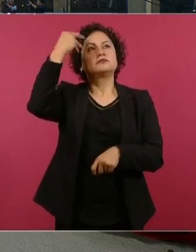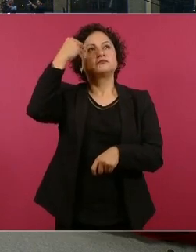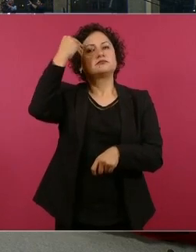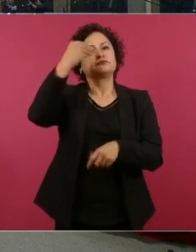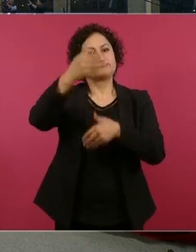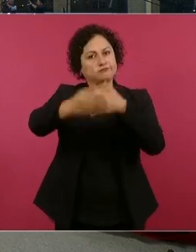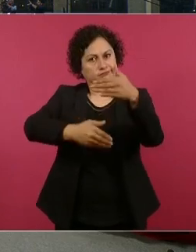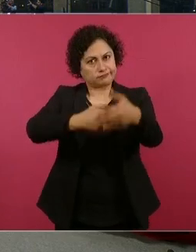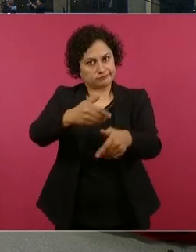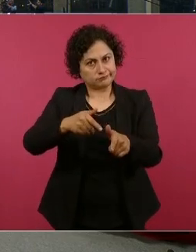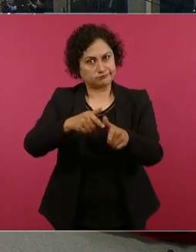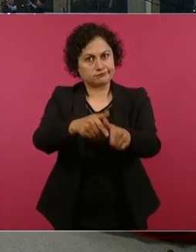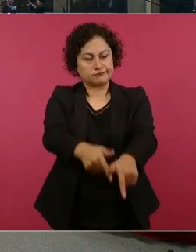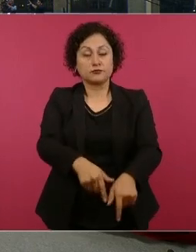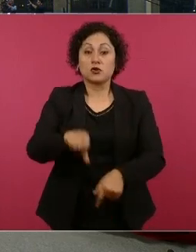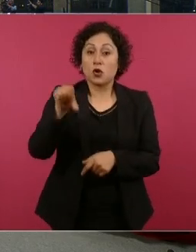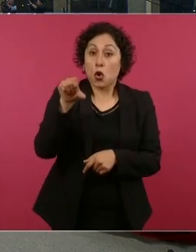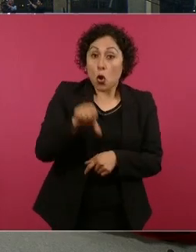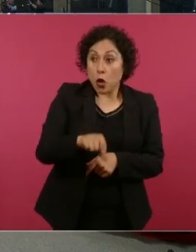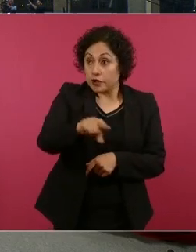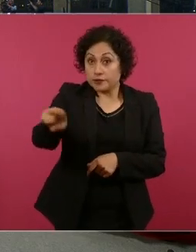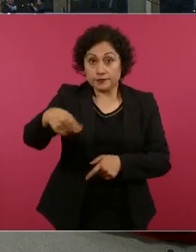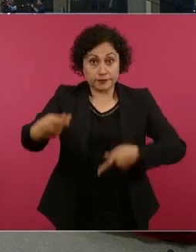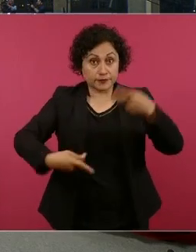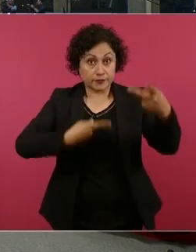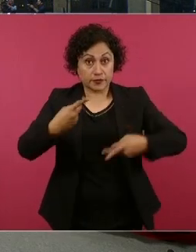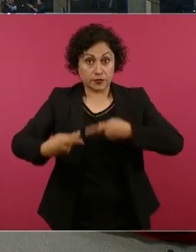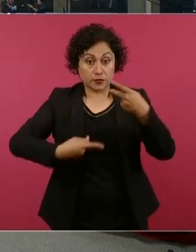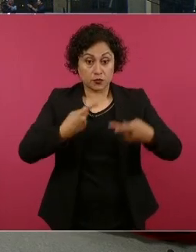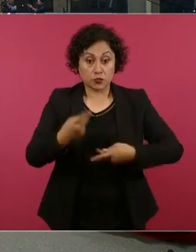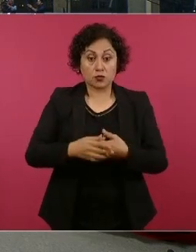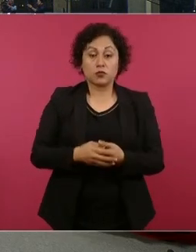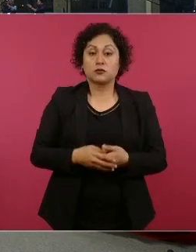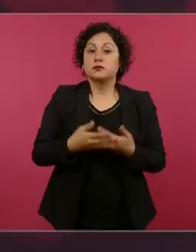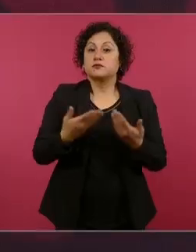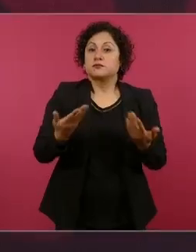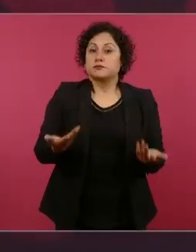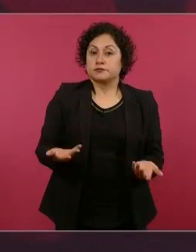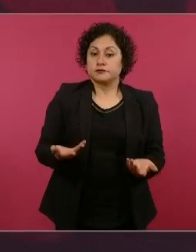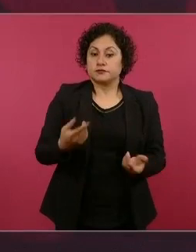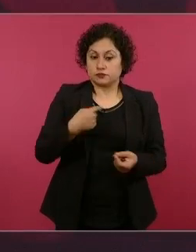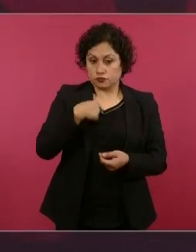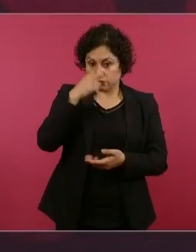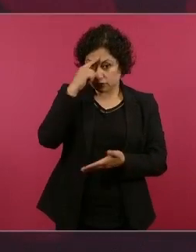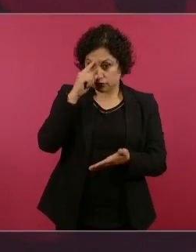contestar preguntas. Quedan nada más dos compañeros, nos va a alcanzar.